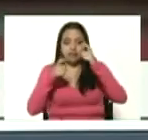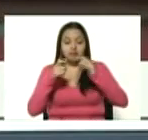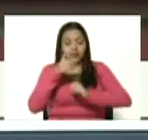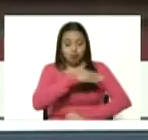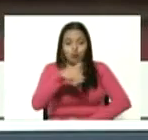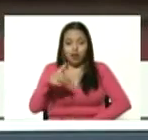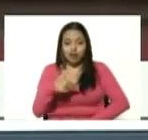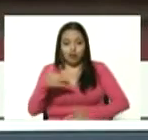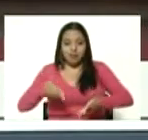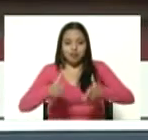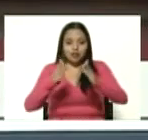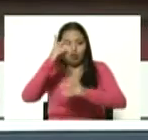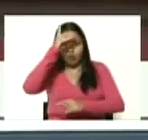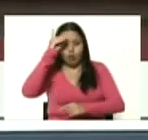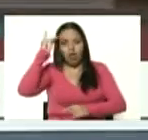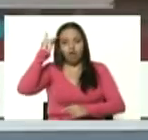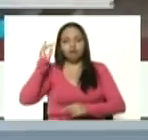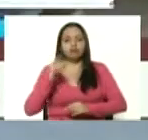Dios dado